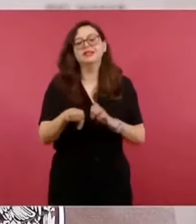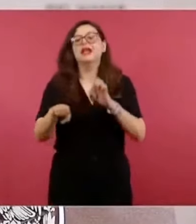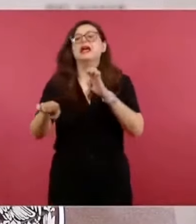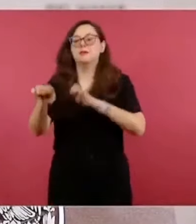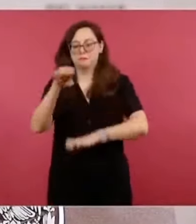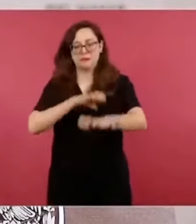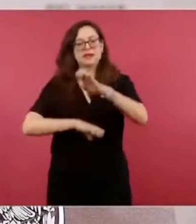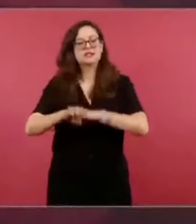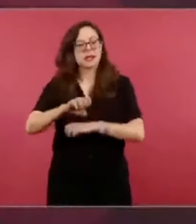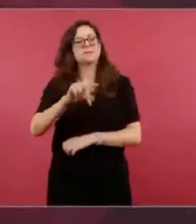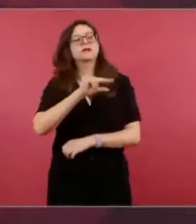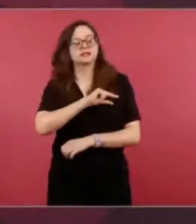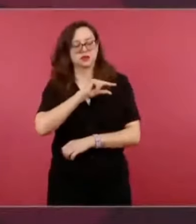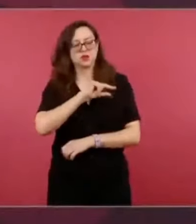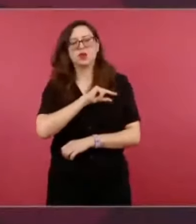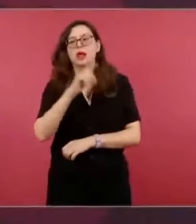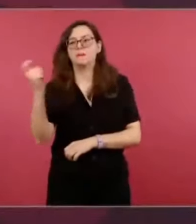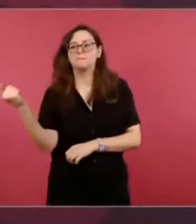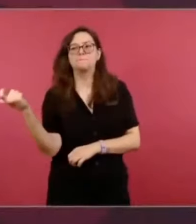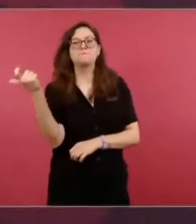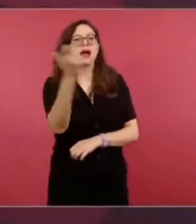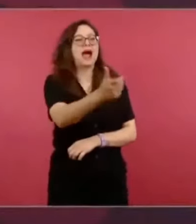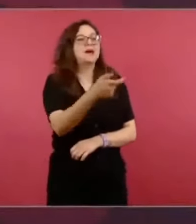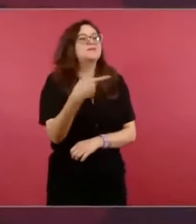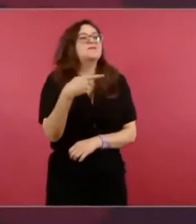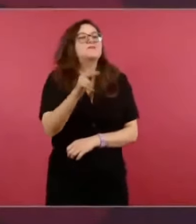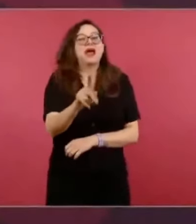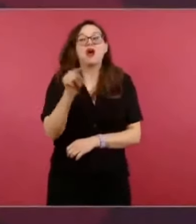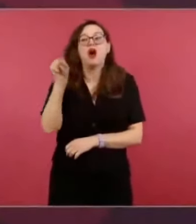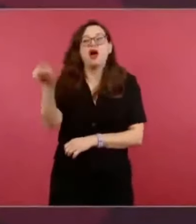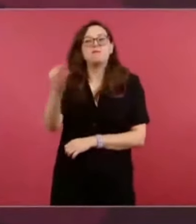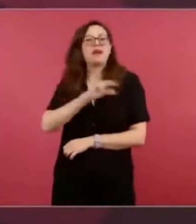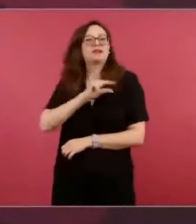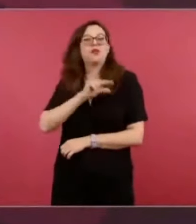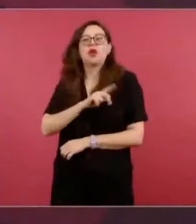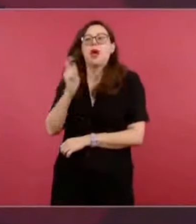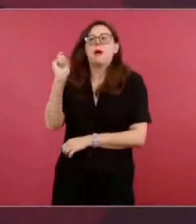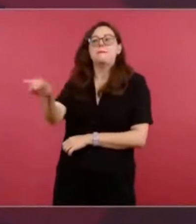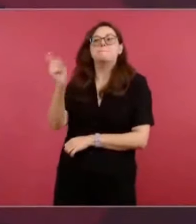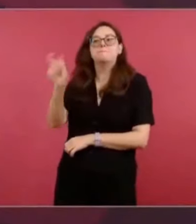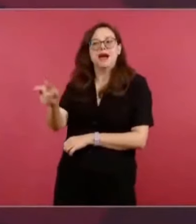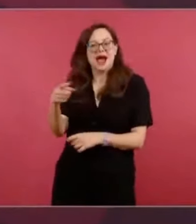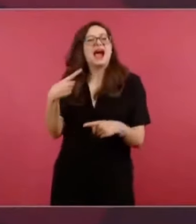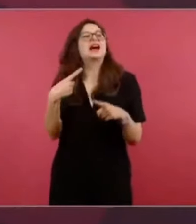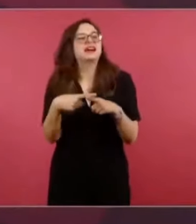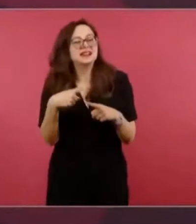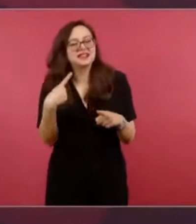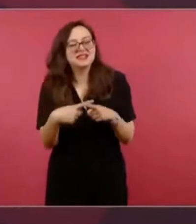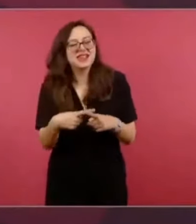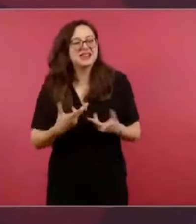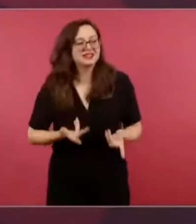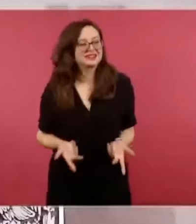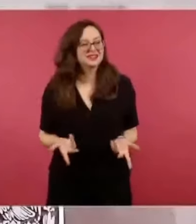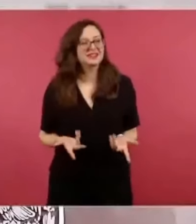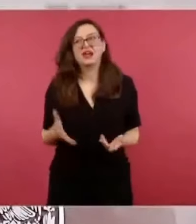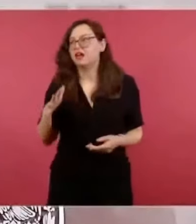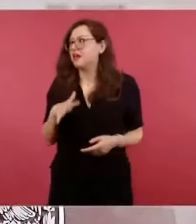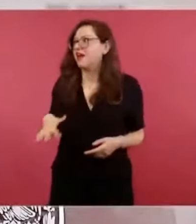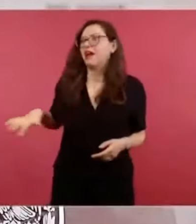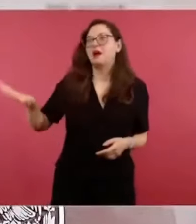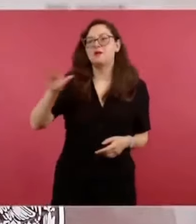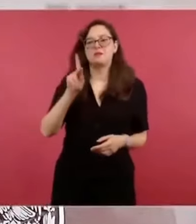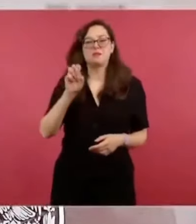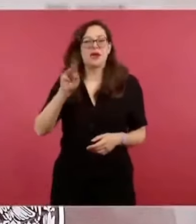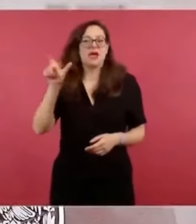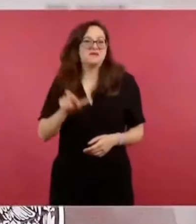que la póliza de los seguros, de todos los trabajadores de Pemex, incluido en este caso el señor que falleció,